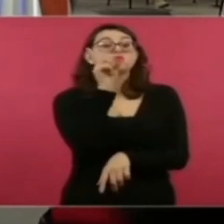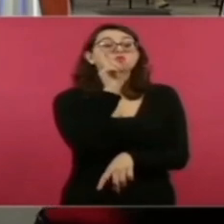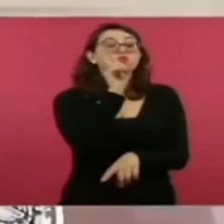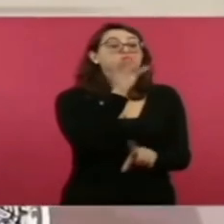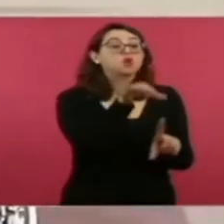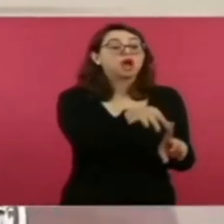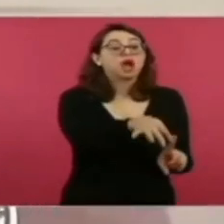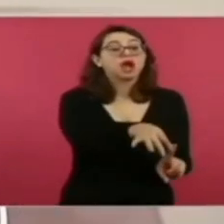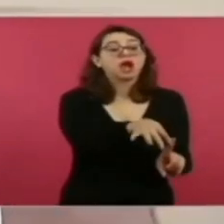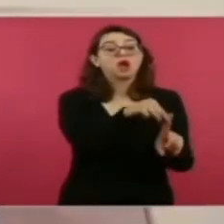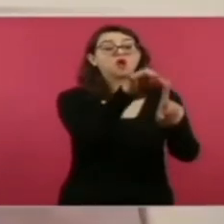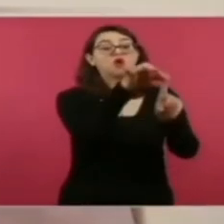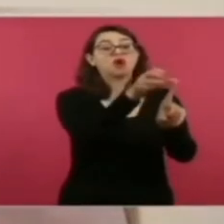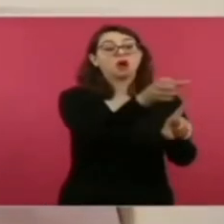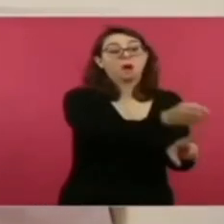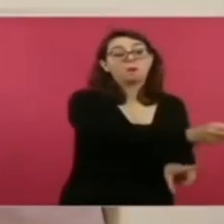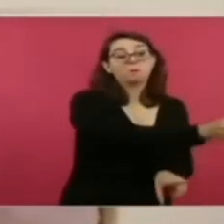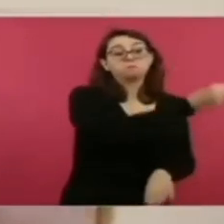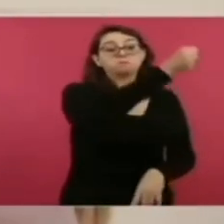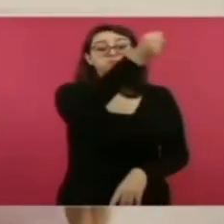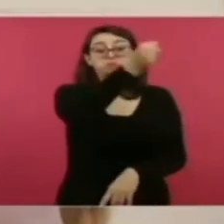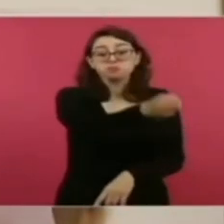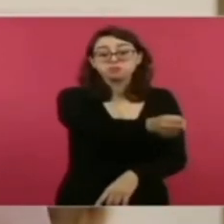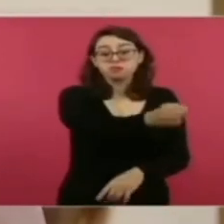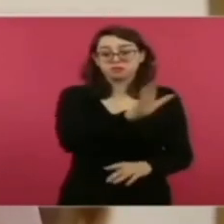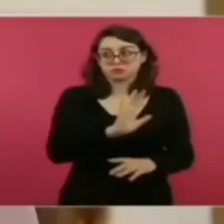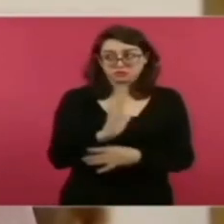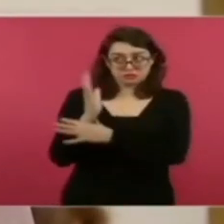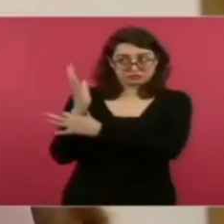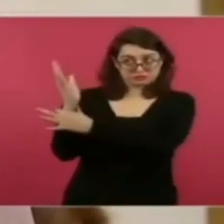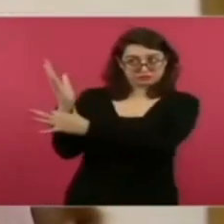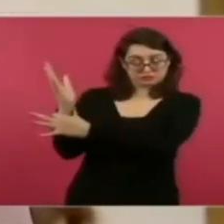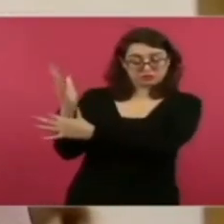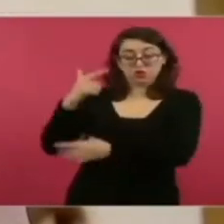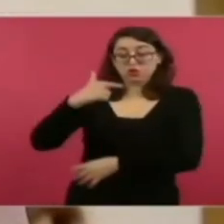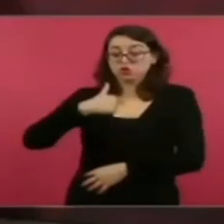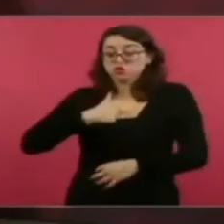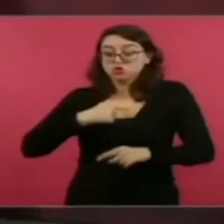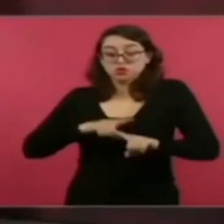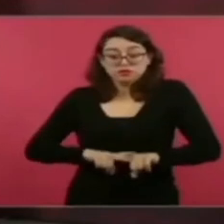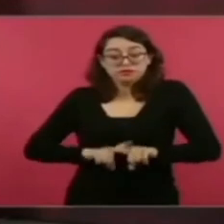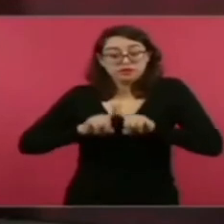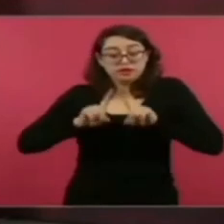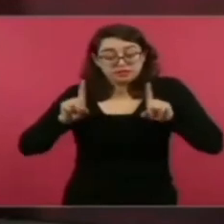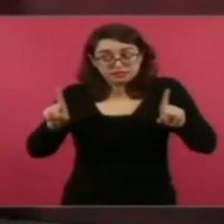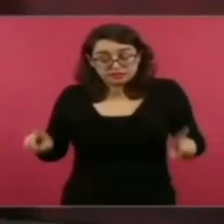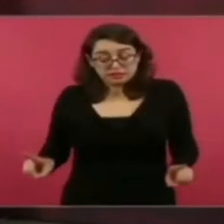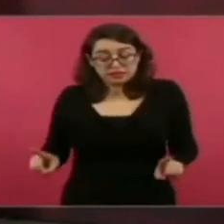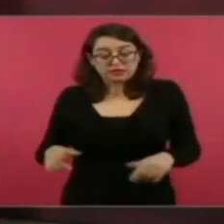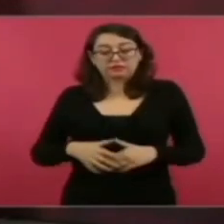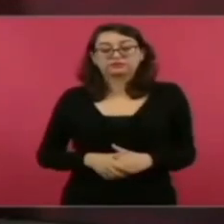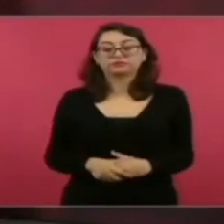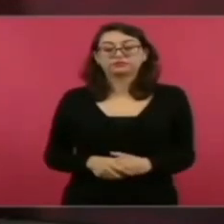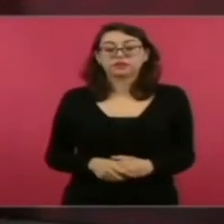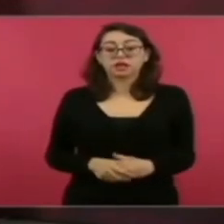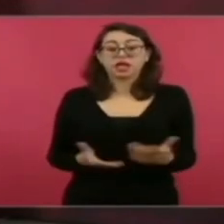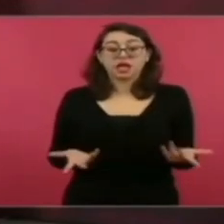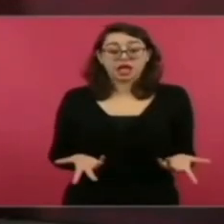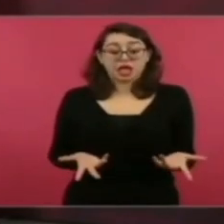ahí ya eligieron los de arriba